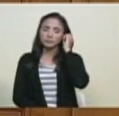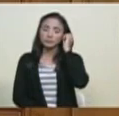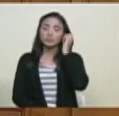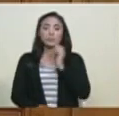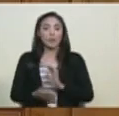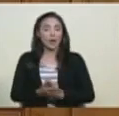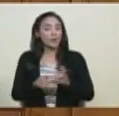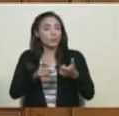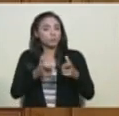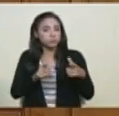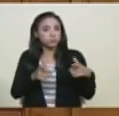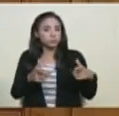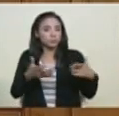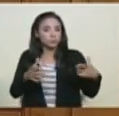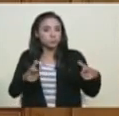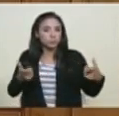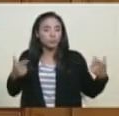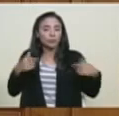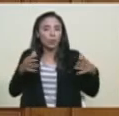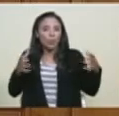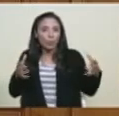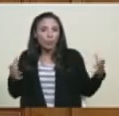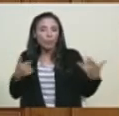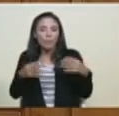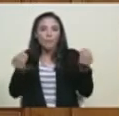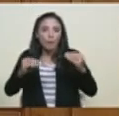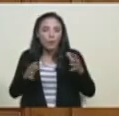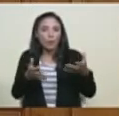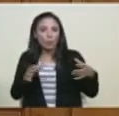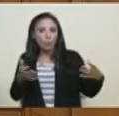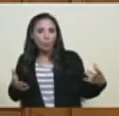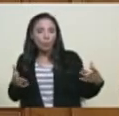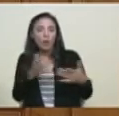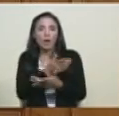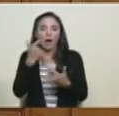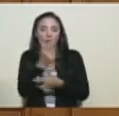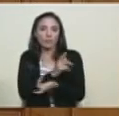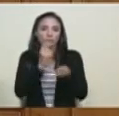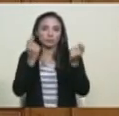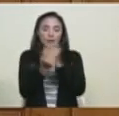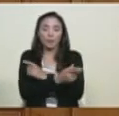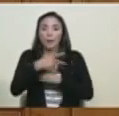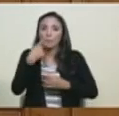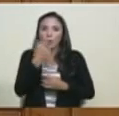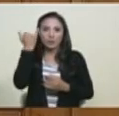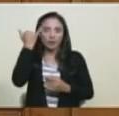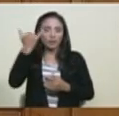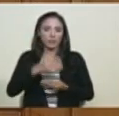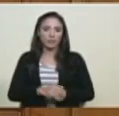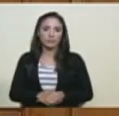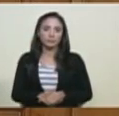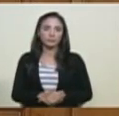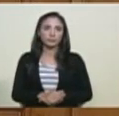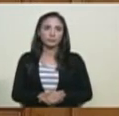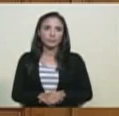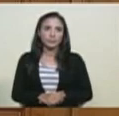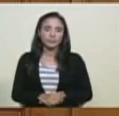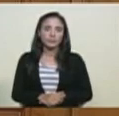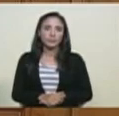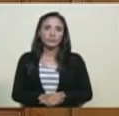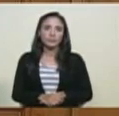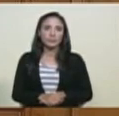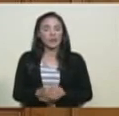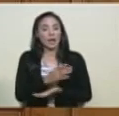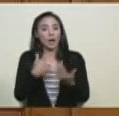conformando una masa crítica de asesinos y quieren convertir la política en un hecho